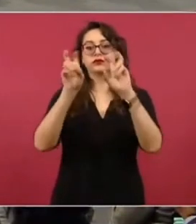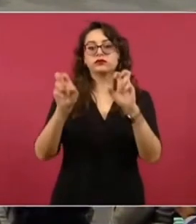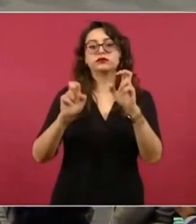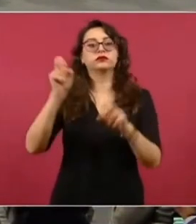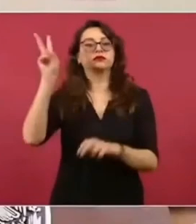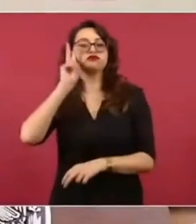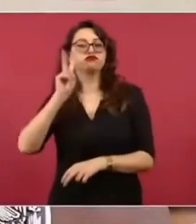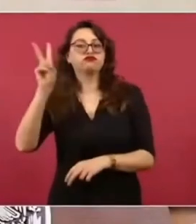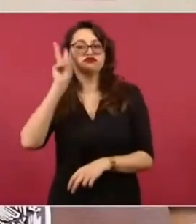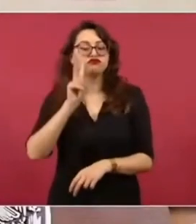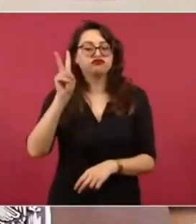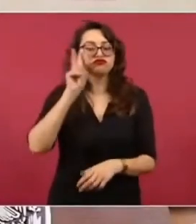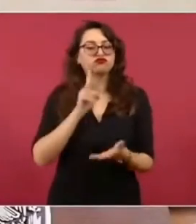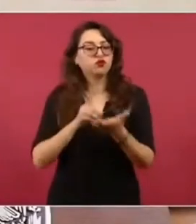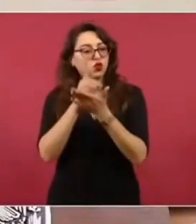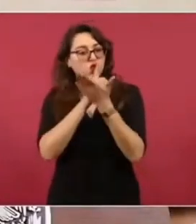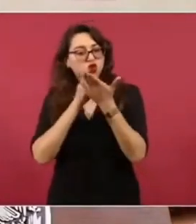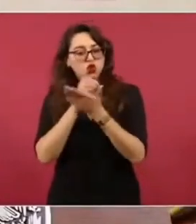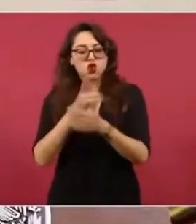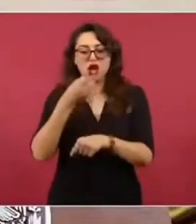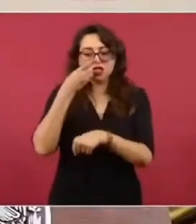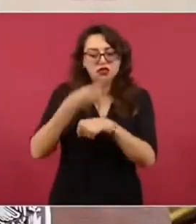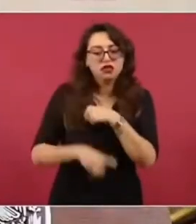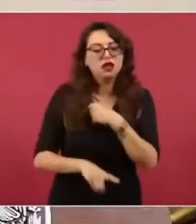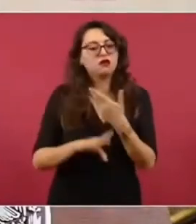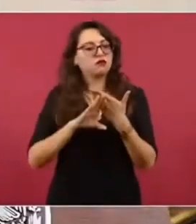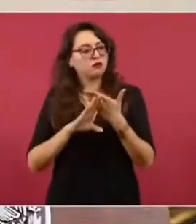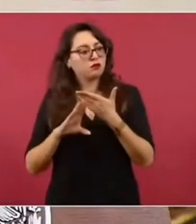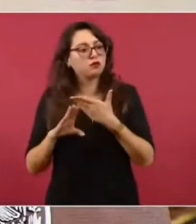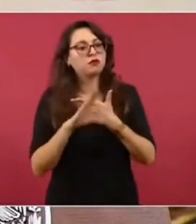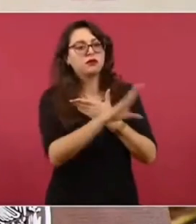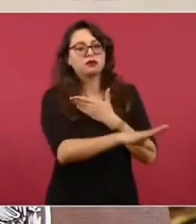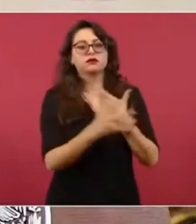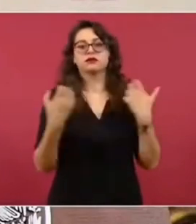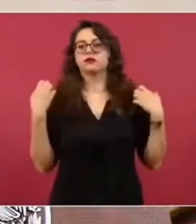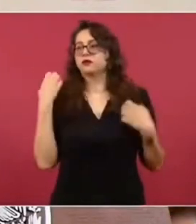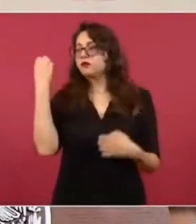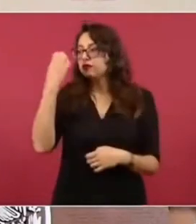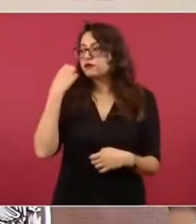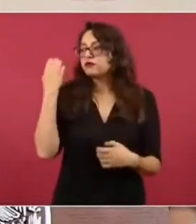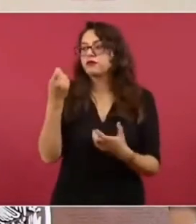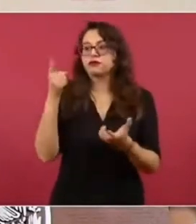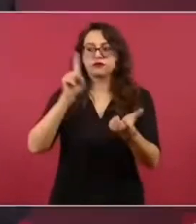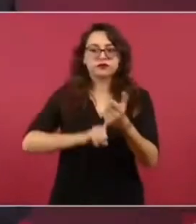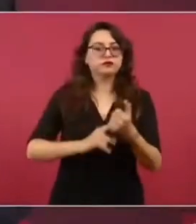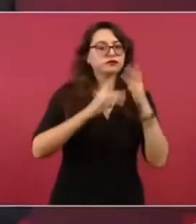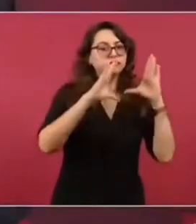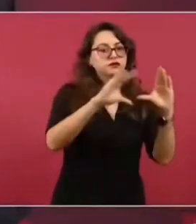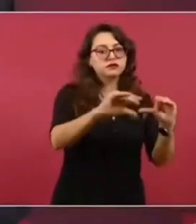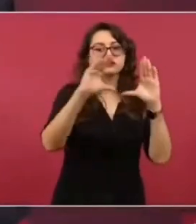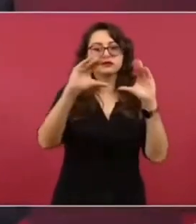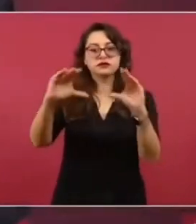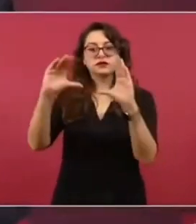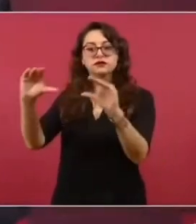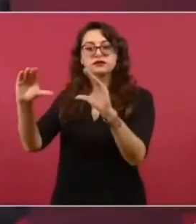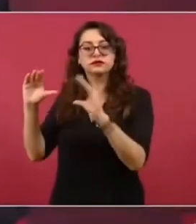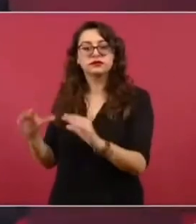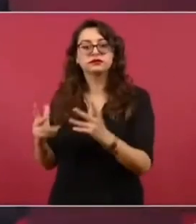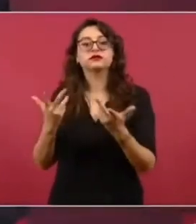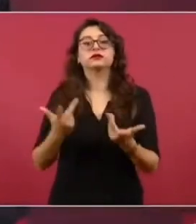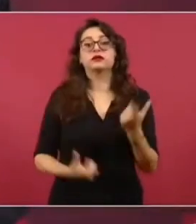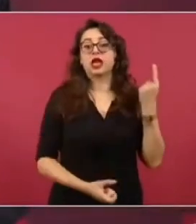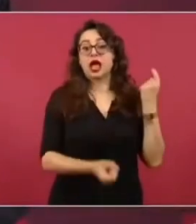dañas. Nuestros compañeros participan en todas las escuelas, aún en las entidades donde las autoridades